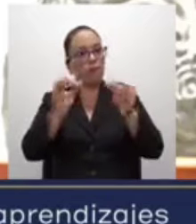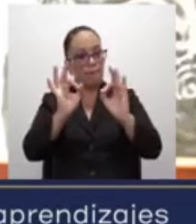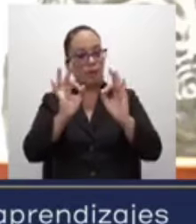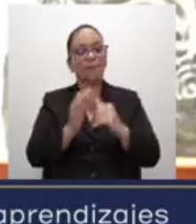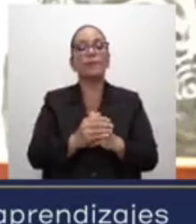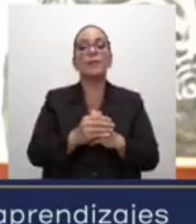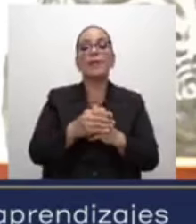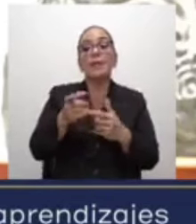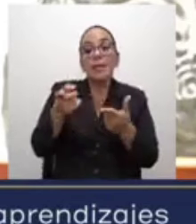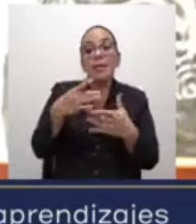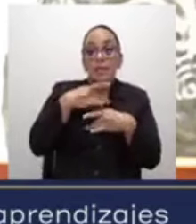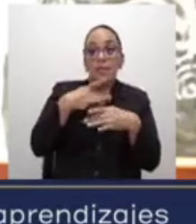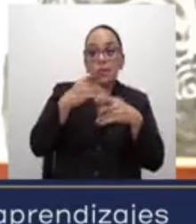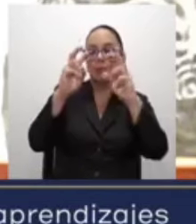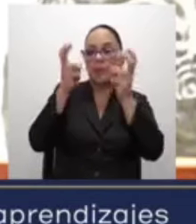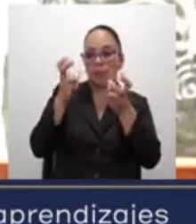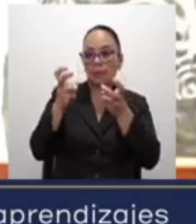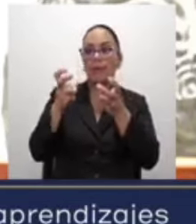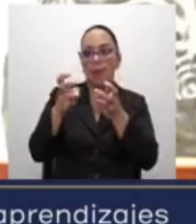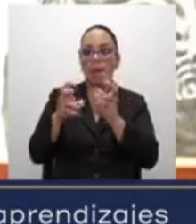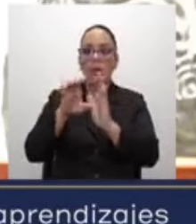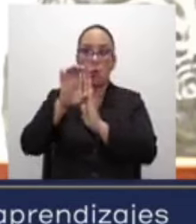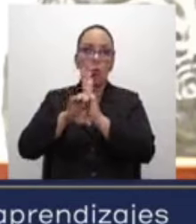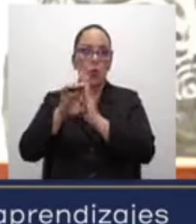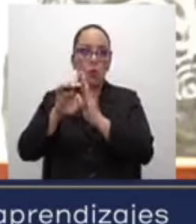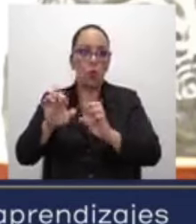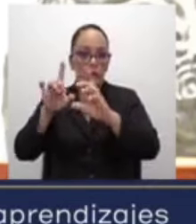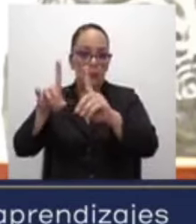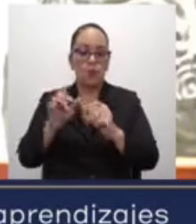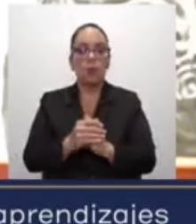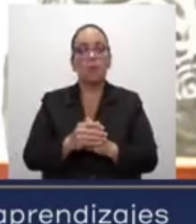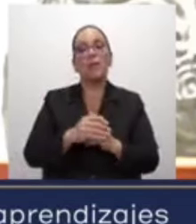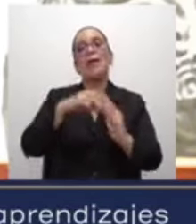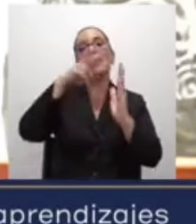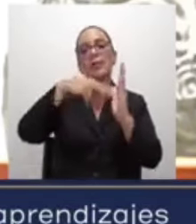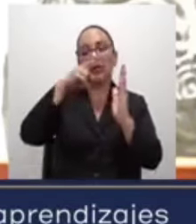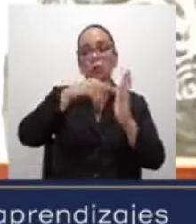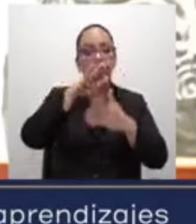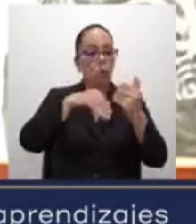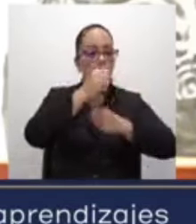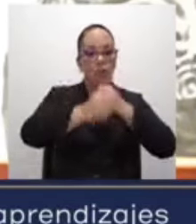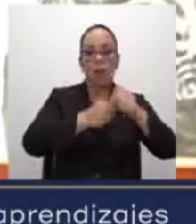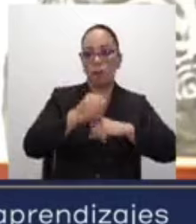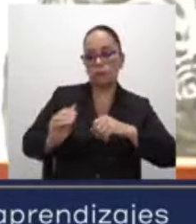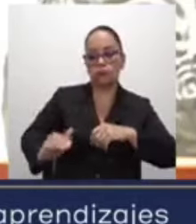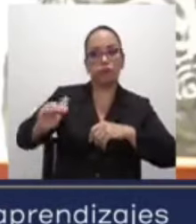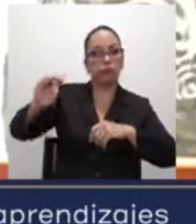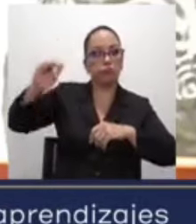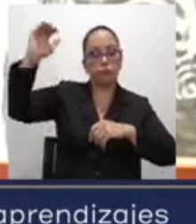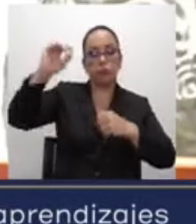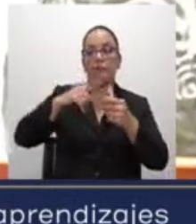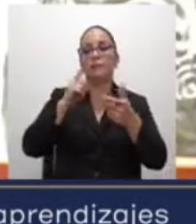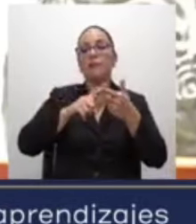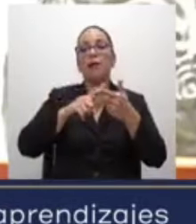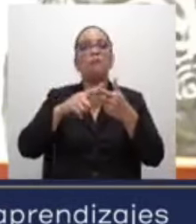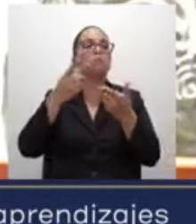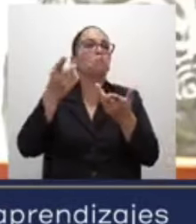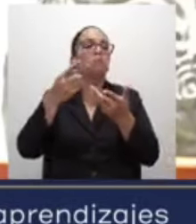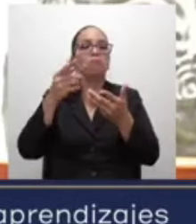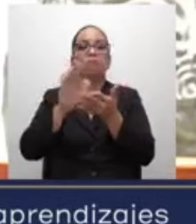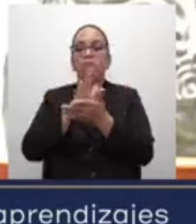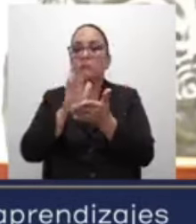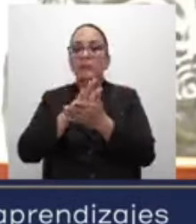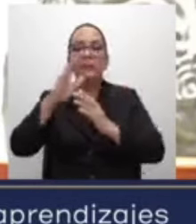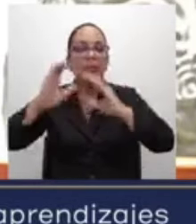interés para el currículo educativo, incluyendo literatura para todas las edades, obras científicas, de arte,